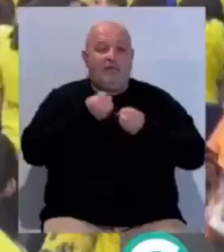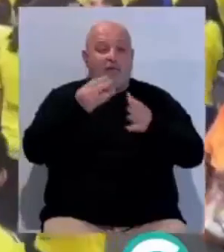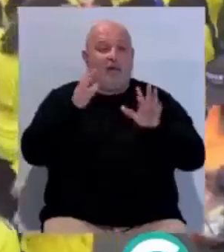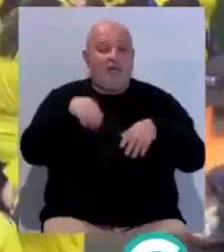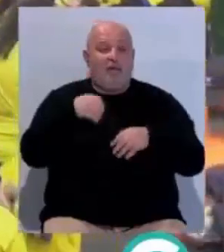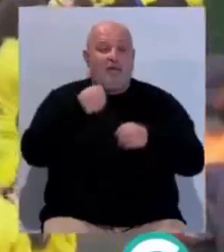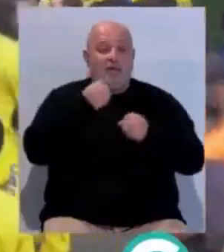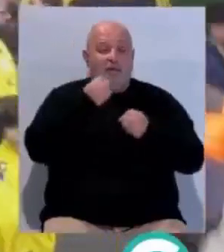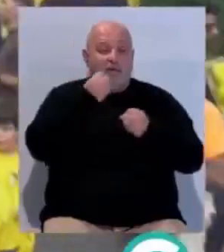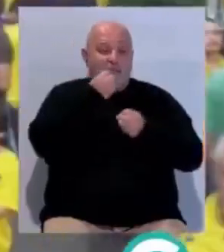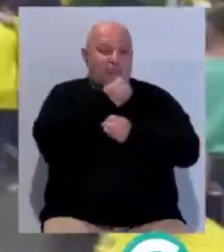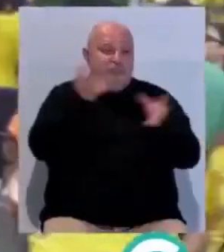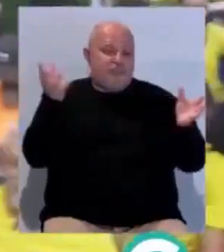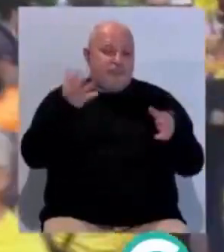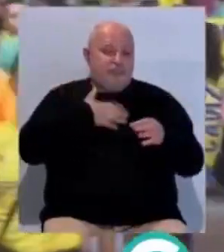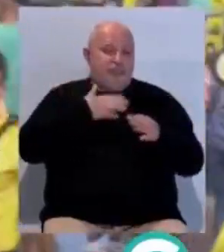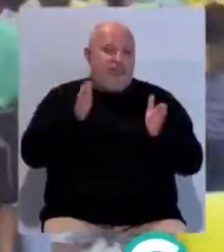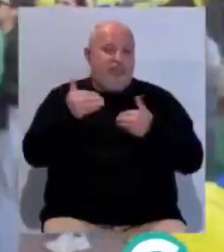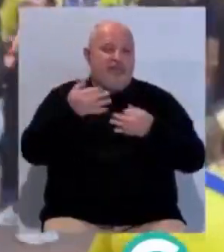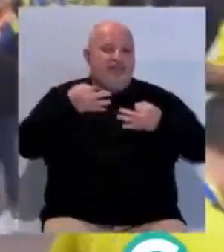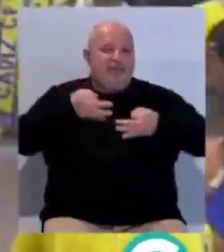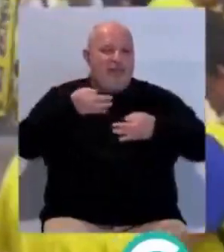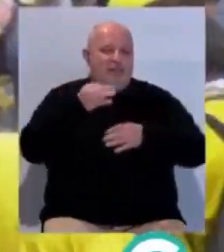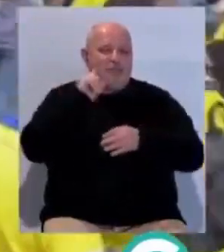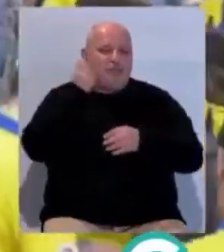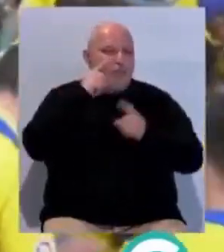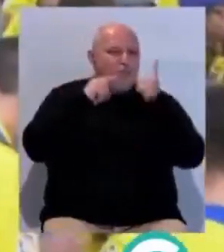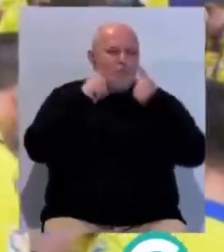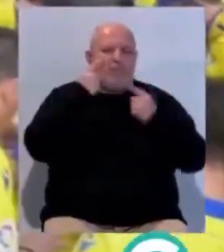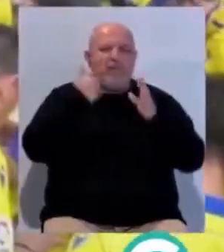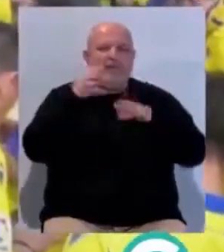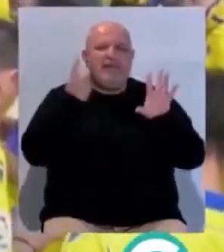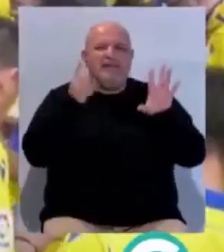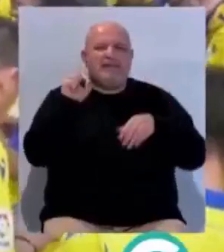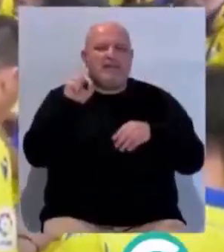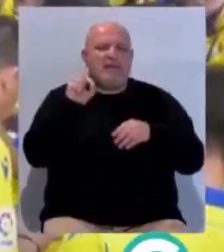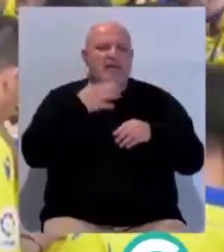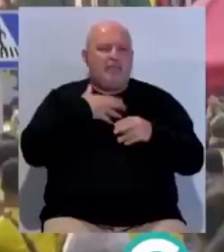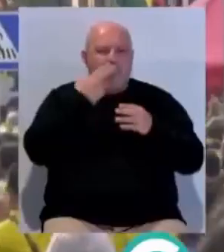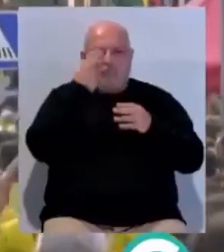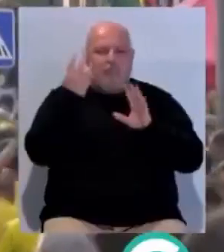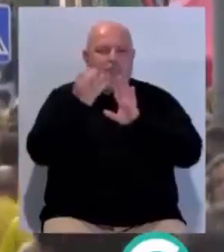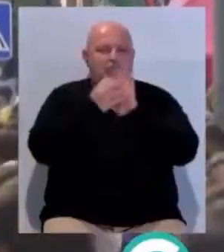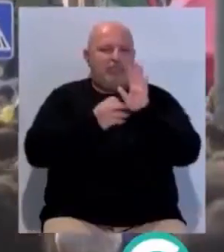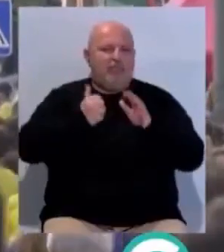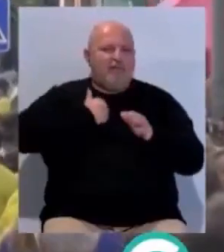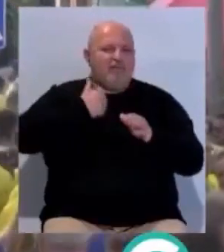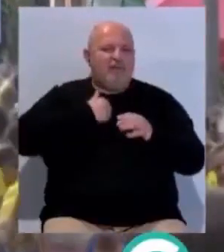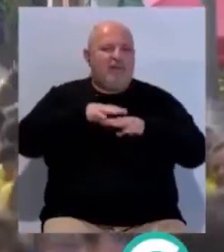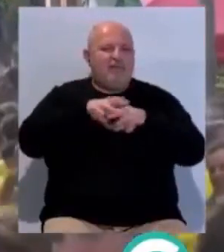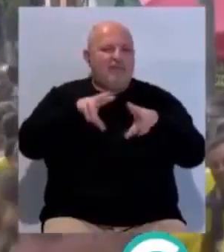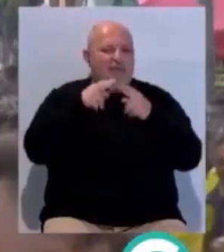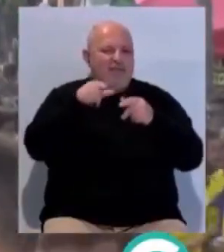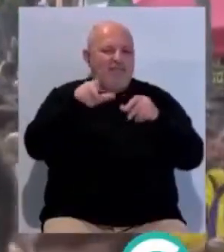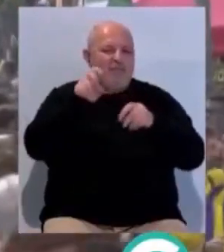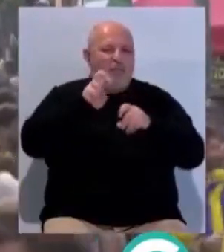oficial lanzado por el club a través de su departamento de seguridad, se han detectado más de 60 publicaciones fraudulentas en redes sociales